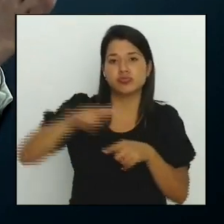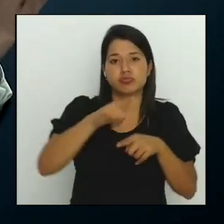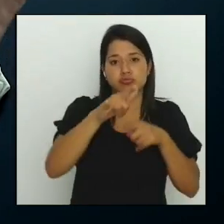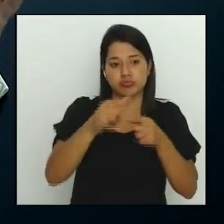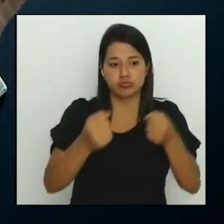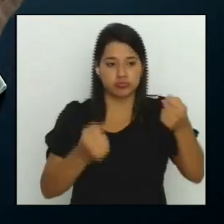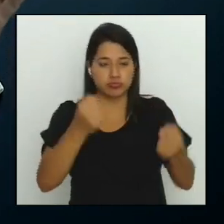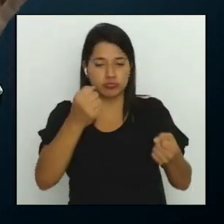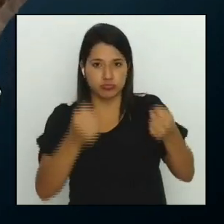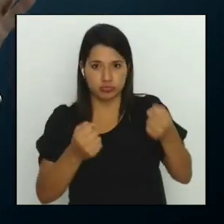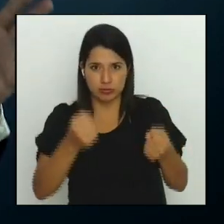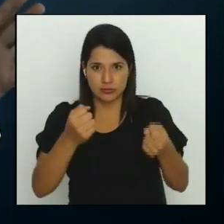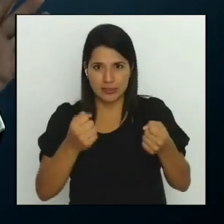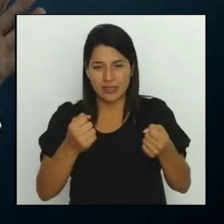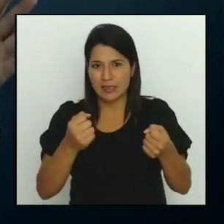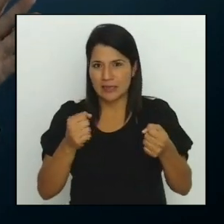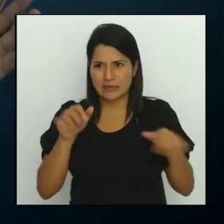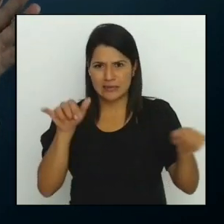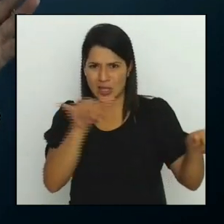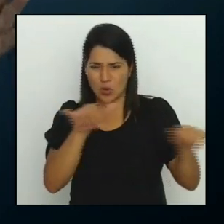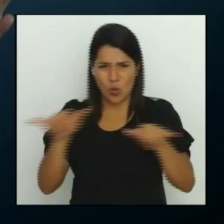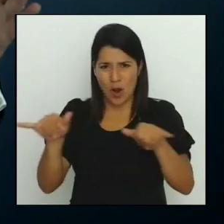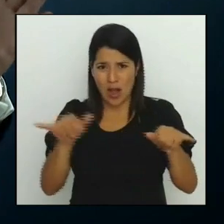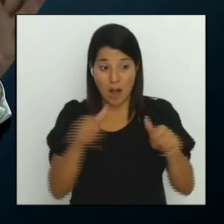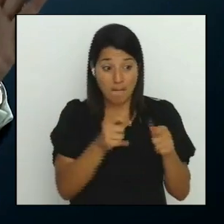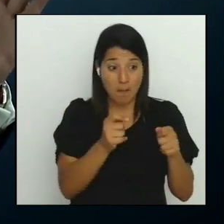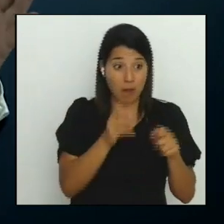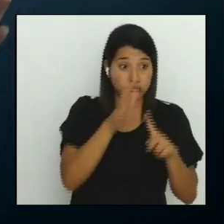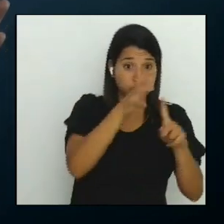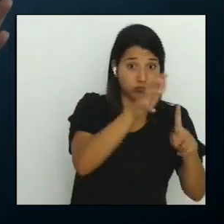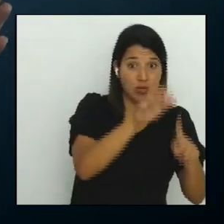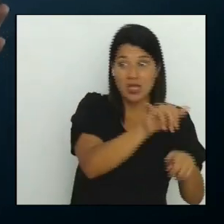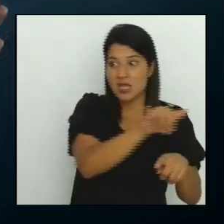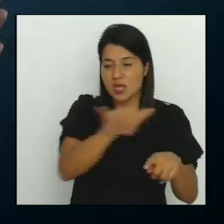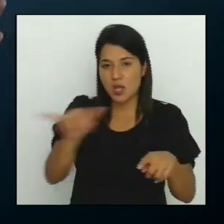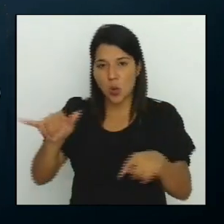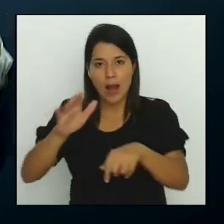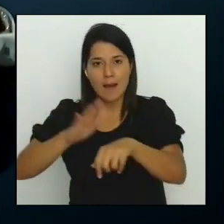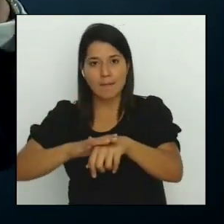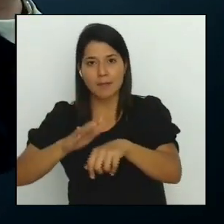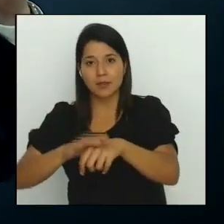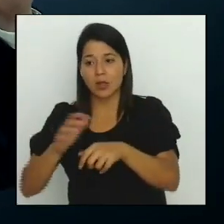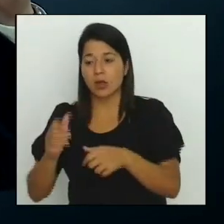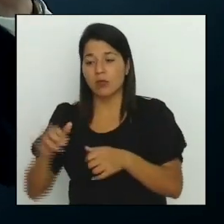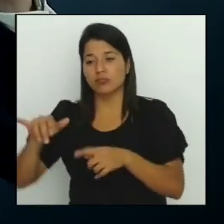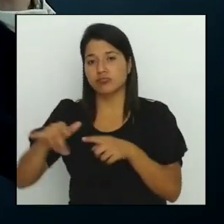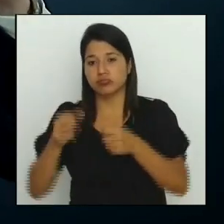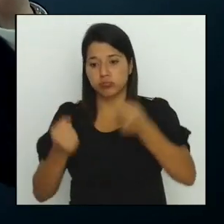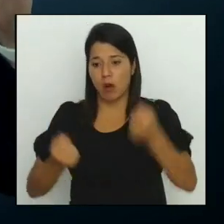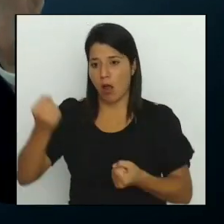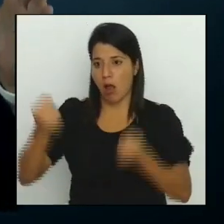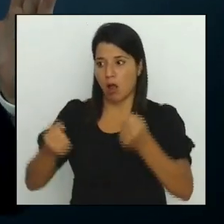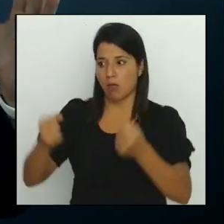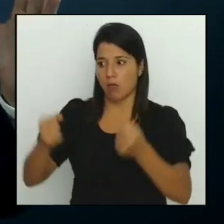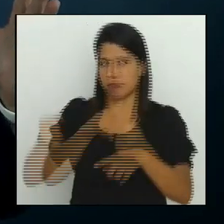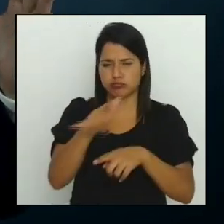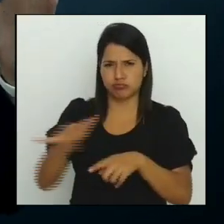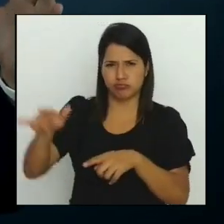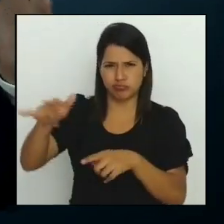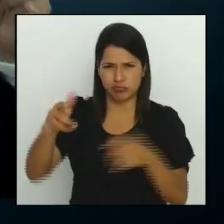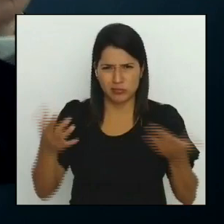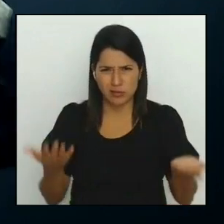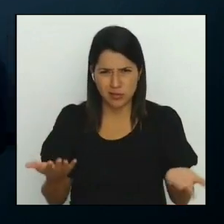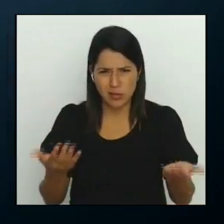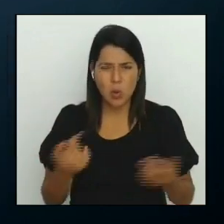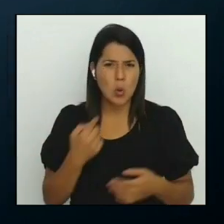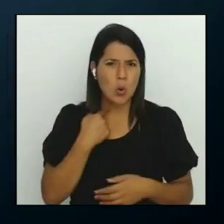costaba sacar el permiso miles de dólares había que tener licencias de piloto o algo